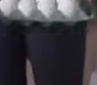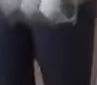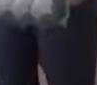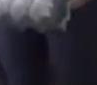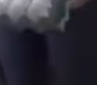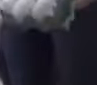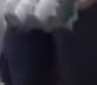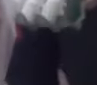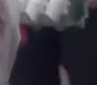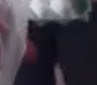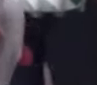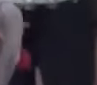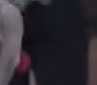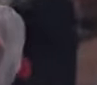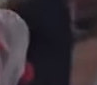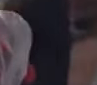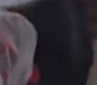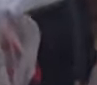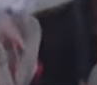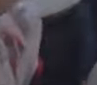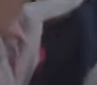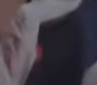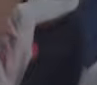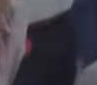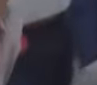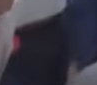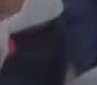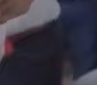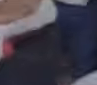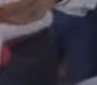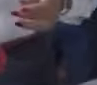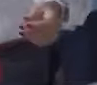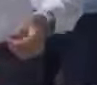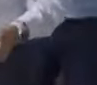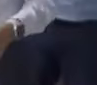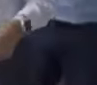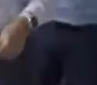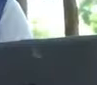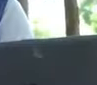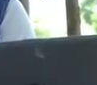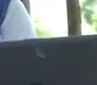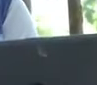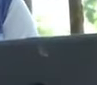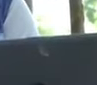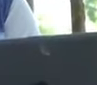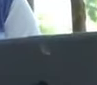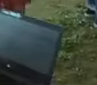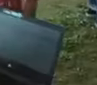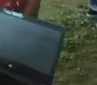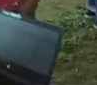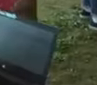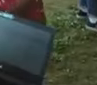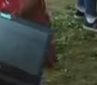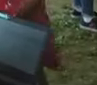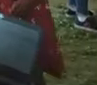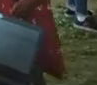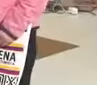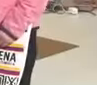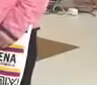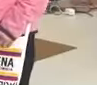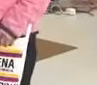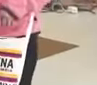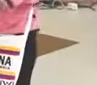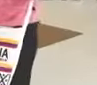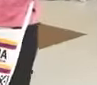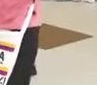sociedad para construir el país de la niñez. Movilizamos los recursos y los esfuerzos por las víctimas para atender